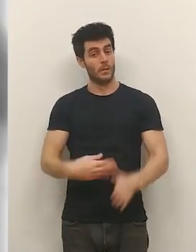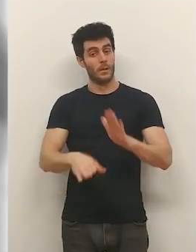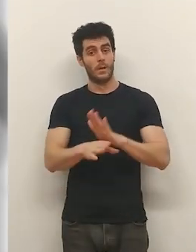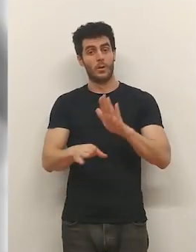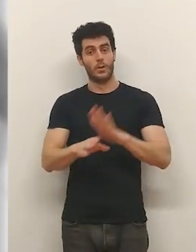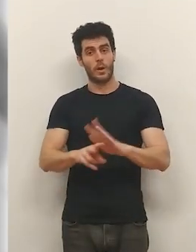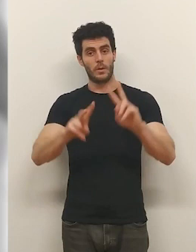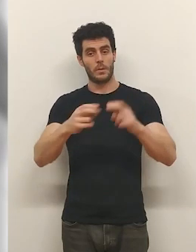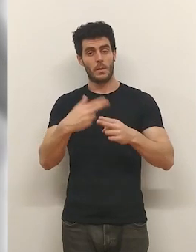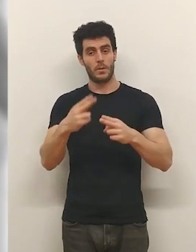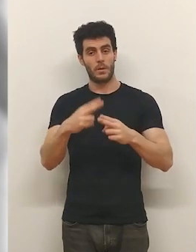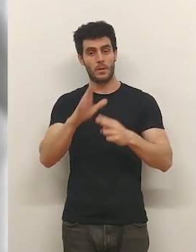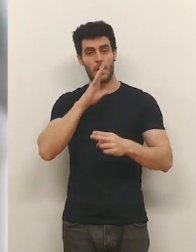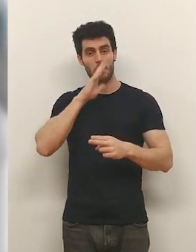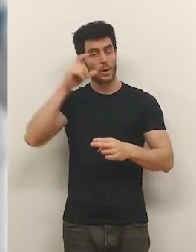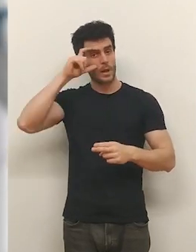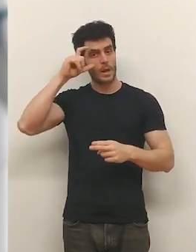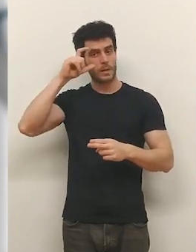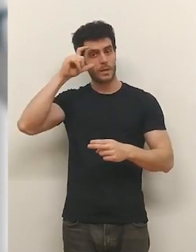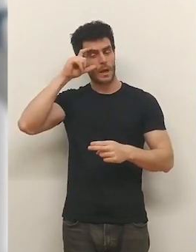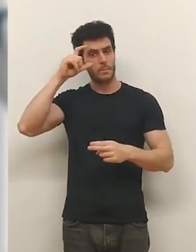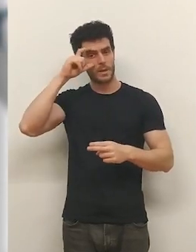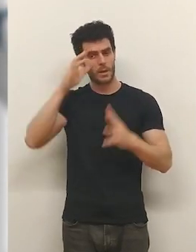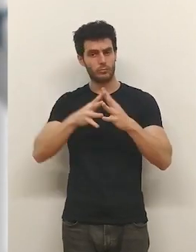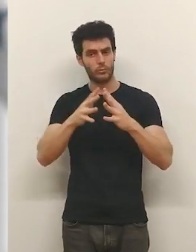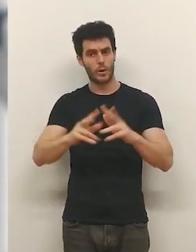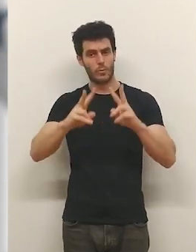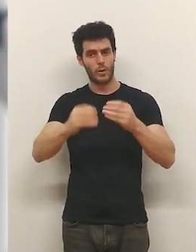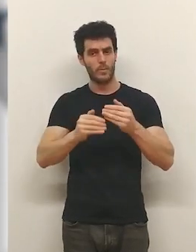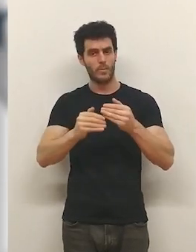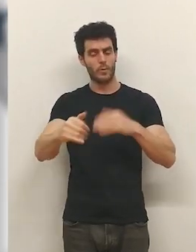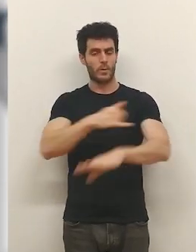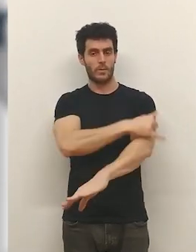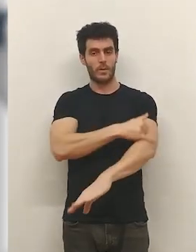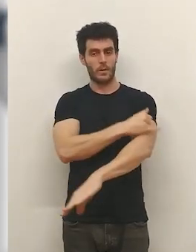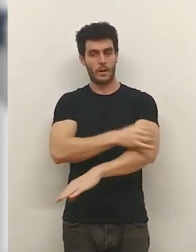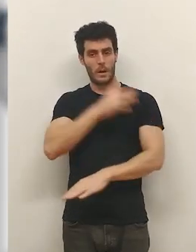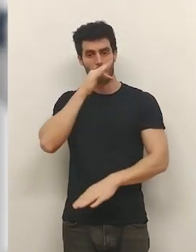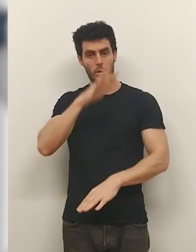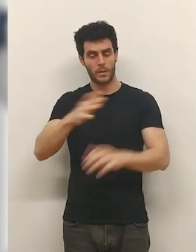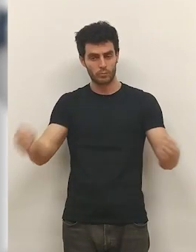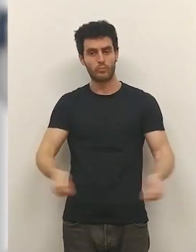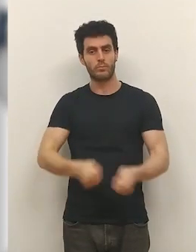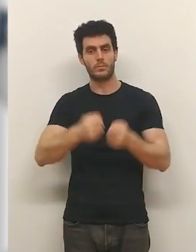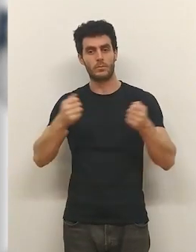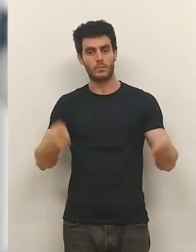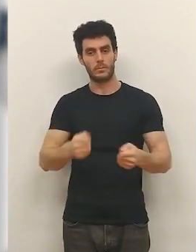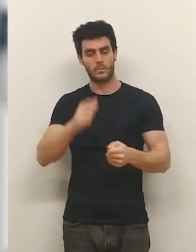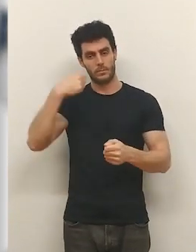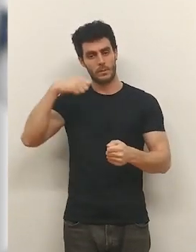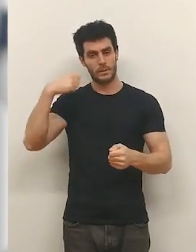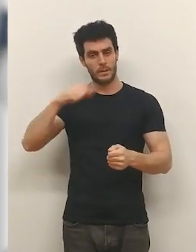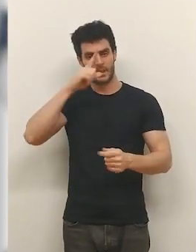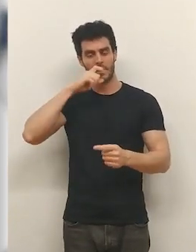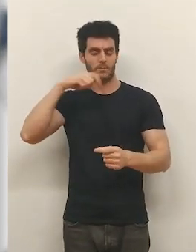Seguimos en página política porque Gonzalo Capellán... ...va configurando la estructura ya de su futuro ejecutivo. Como prometió durante la campaña... ...el